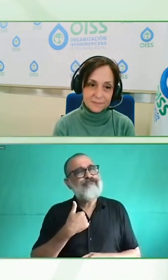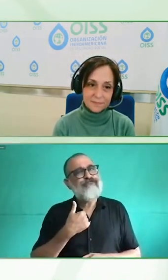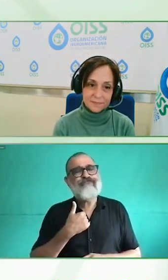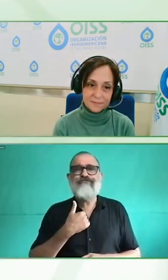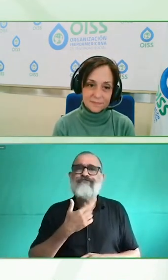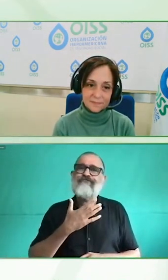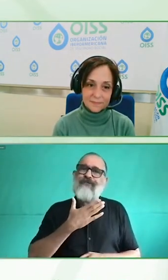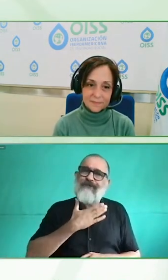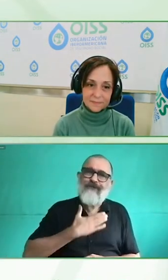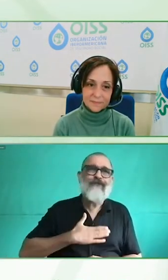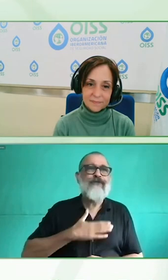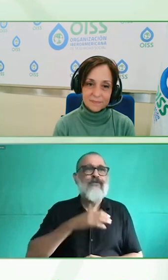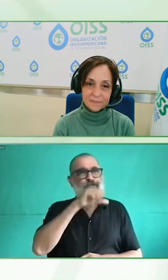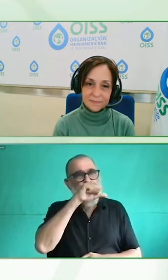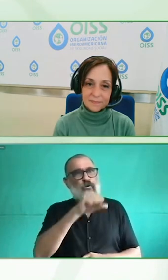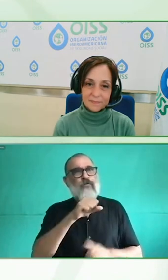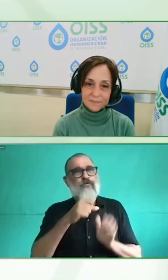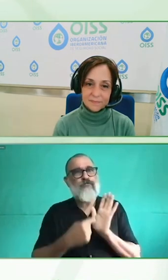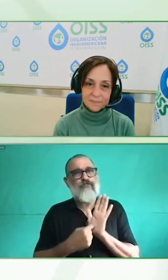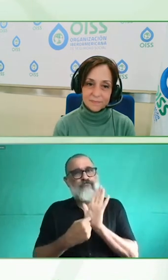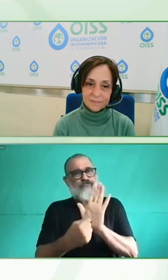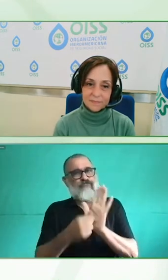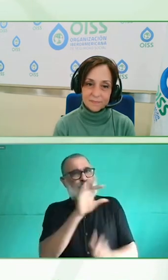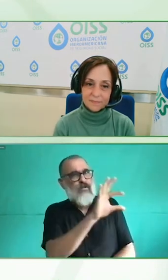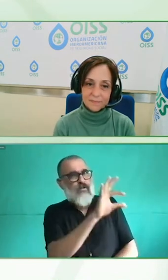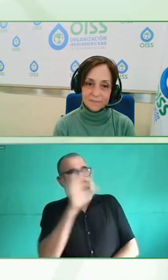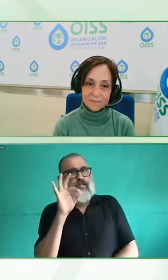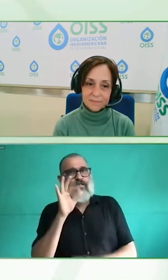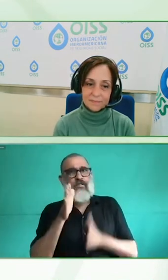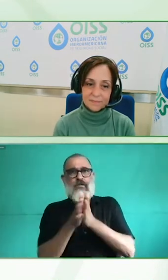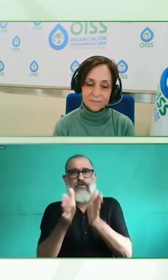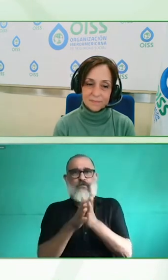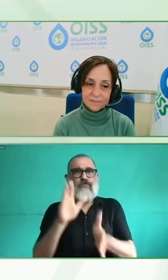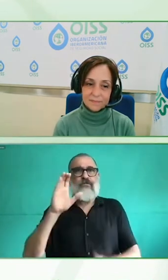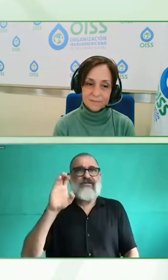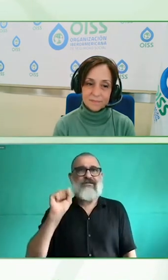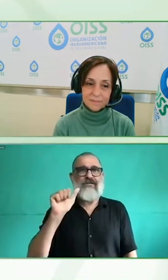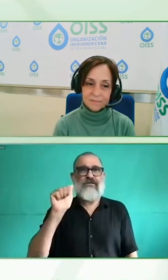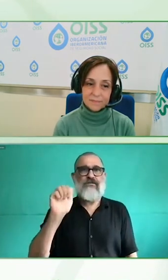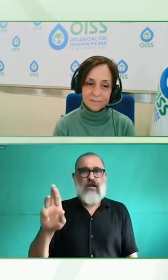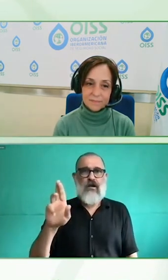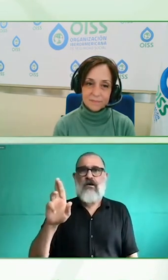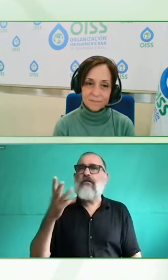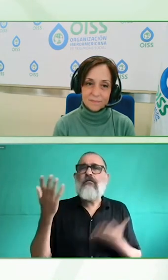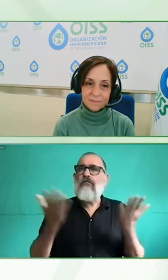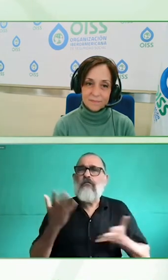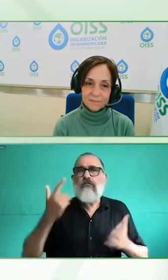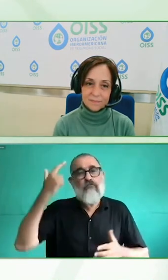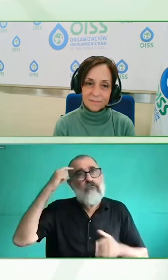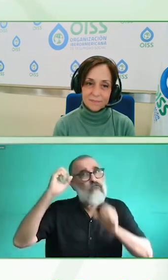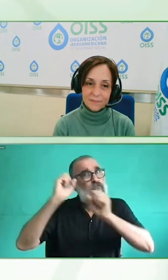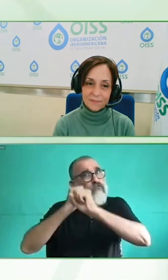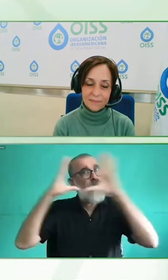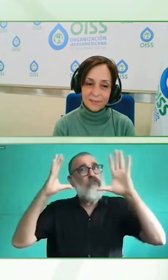islas aisladas trabajar en discapacidad no debe ser este trabajo de